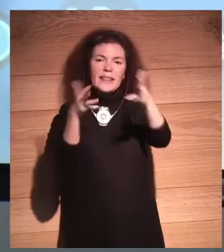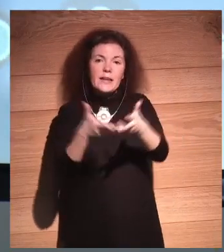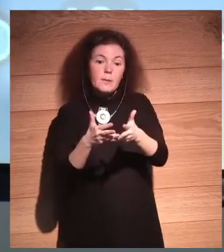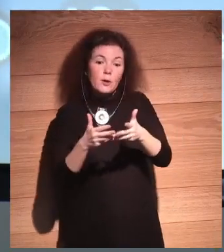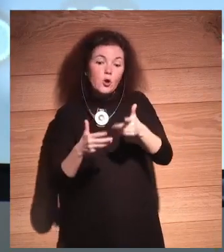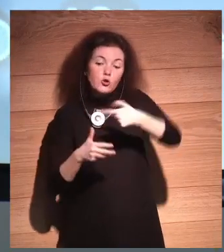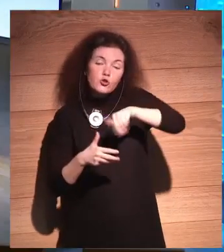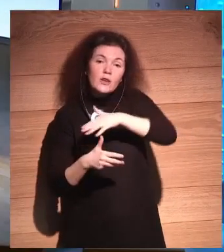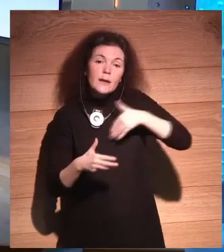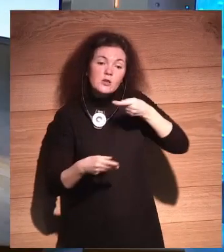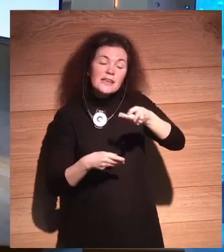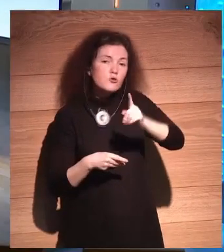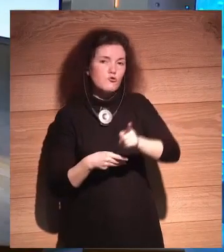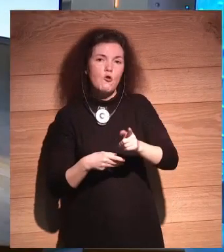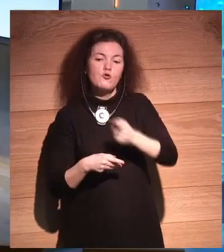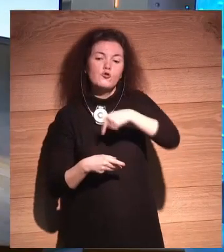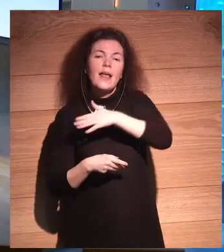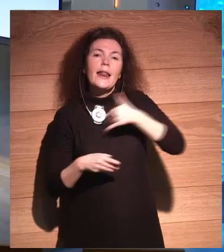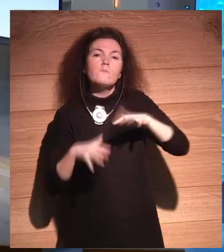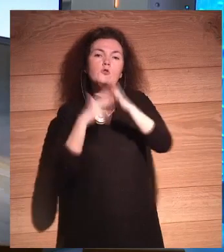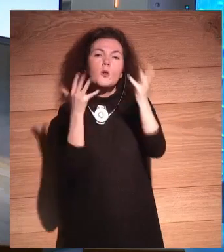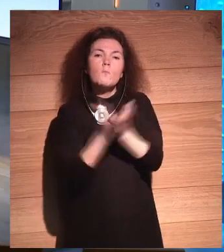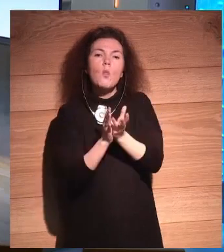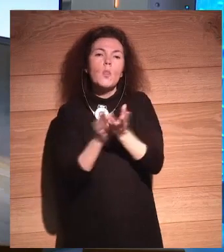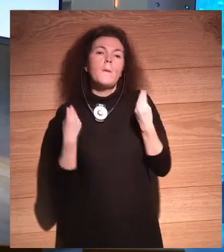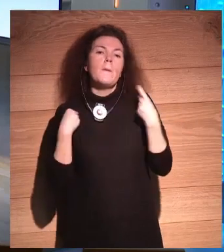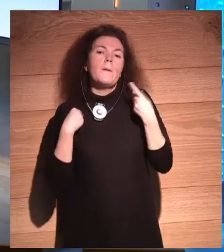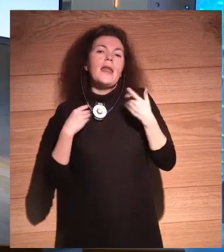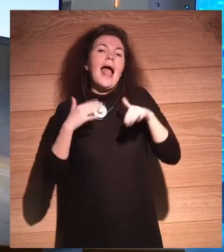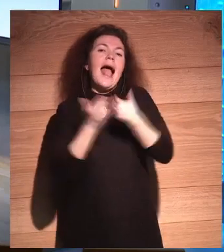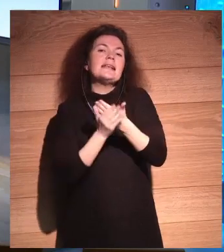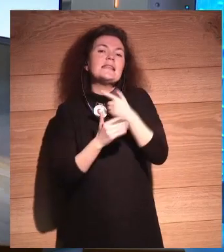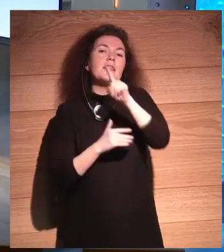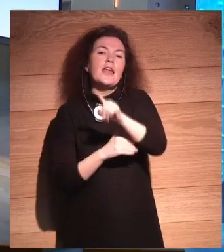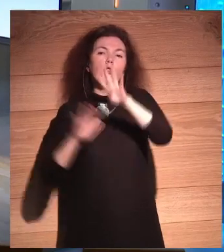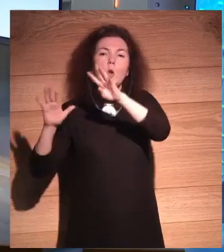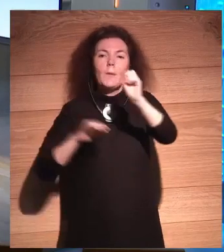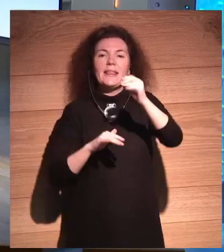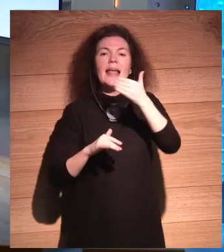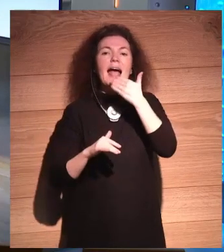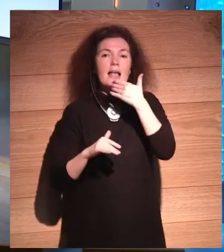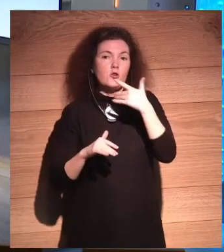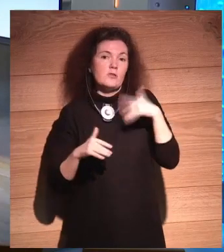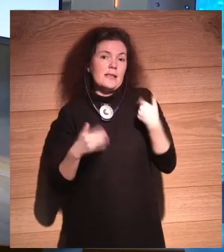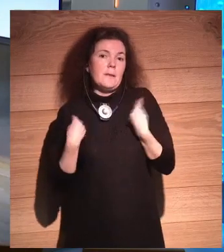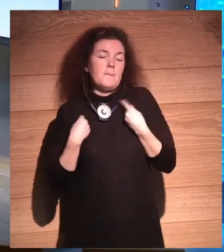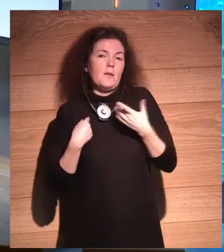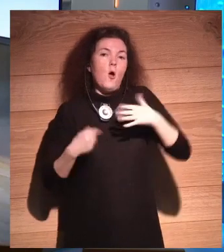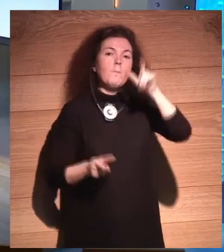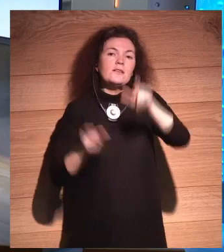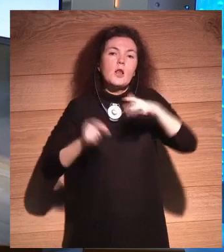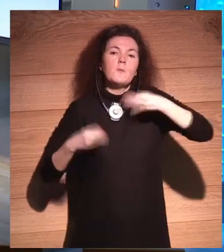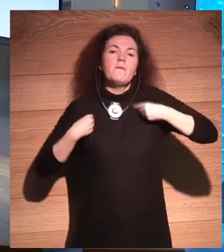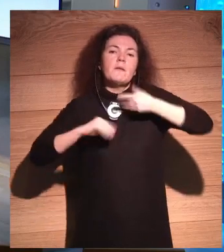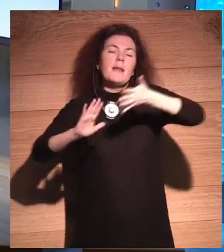queremos un mundo en el que la longevidad sea estándar, que podamos llegar a los 120 años de edad y haya personas que puedan vivir hasta